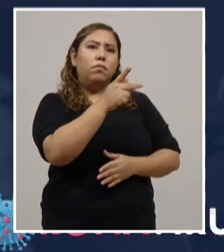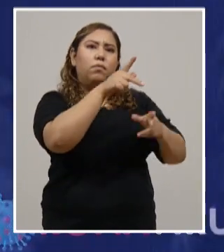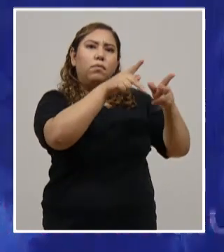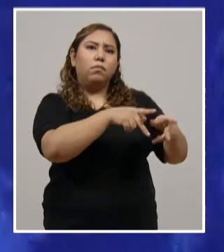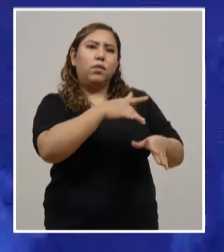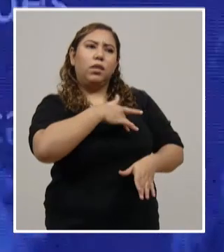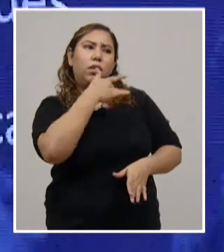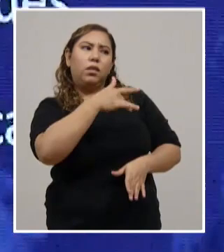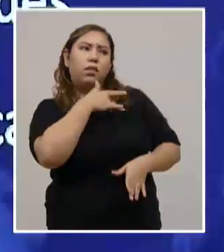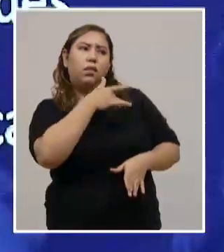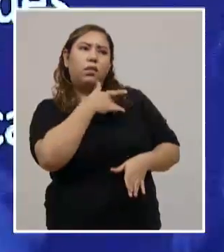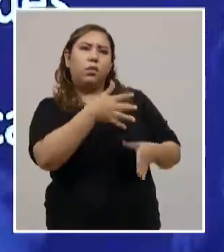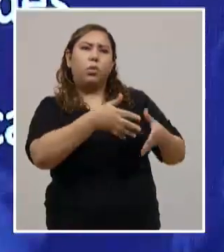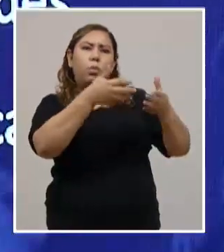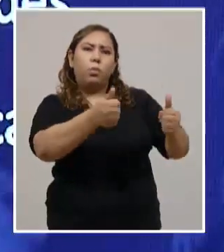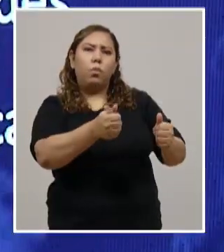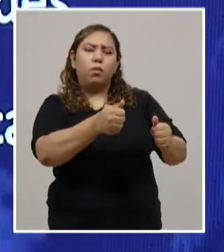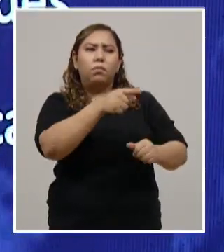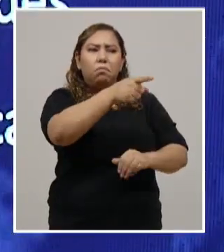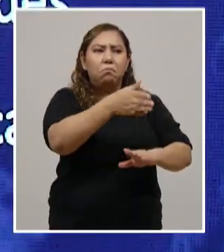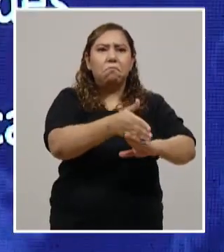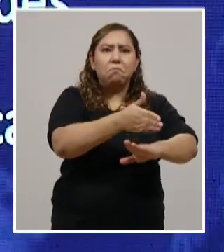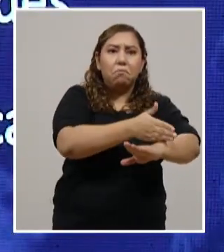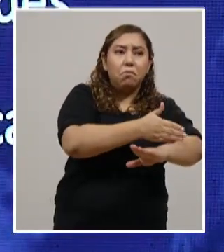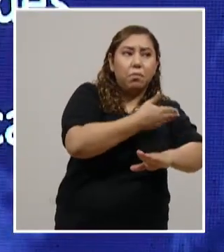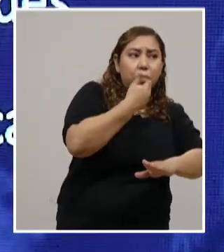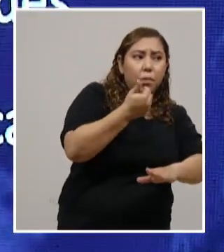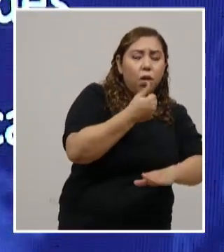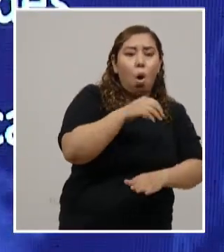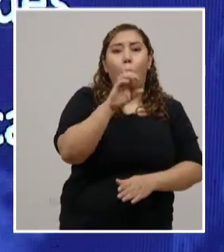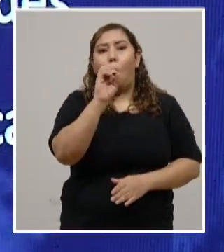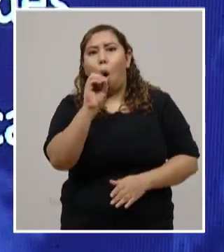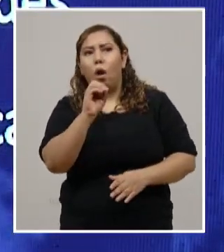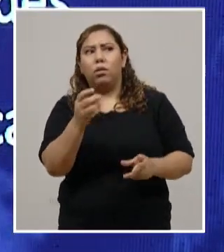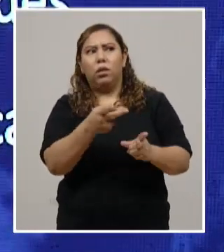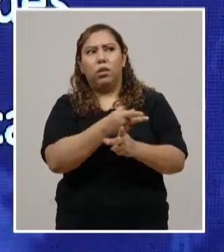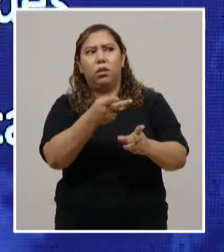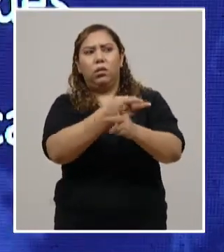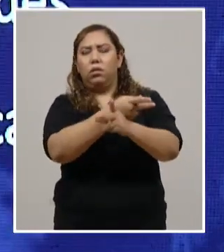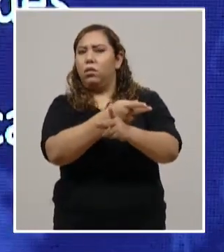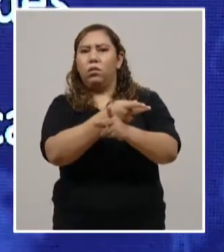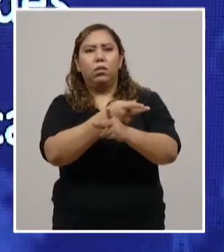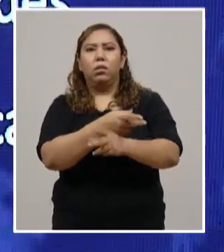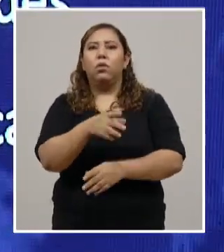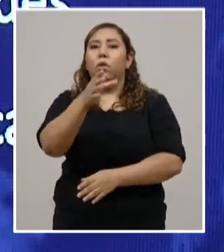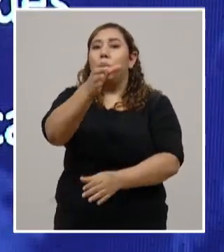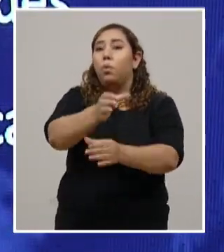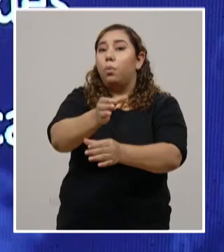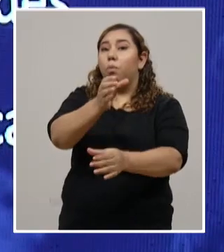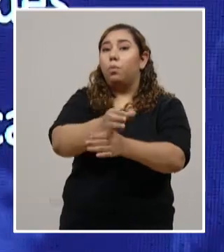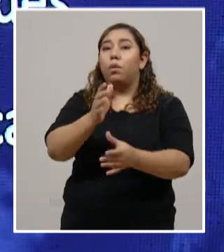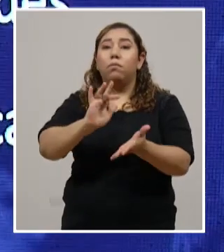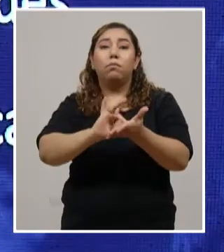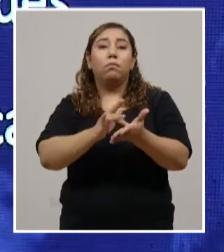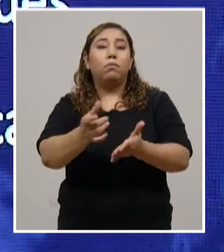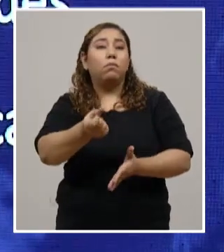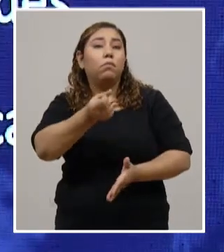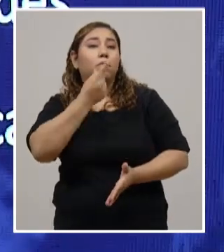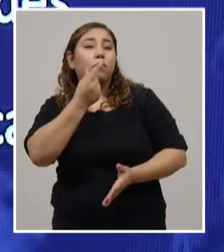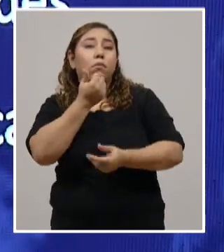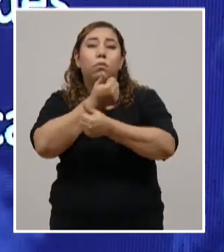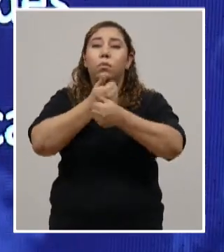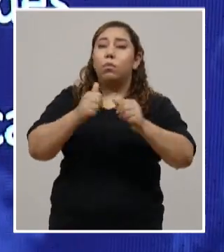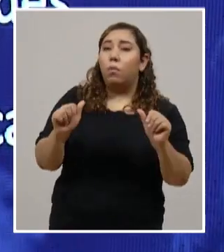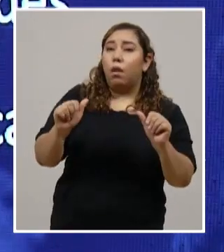Además, ¿qué significa esto? Hay que ver cómo está evolucionando la enfermedad. Tenga cuidado al automedicarse, porque si usted se automedica y no está